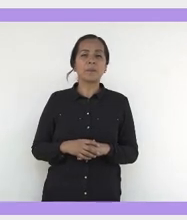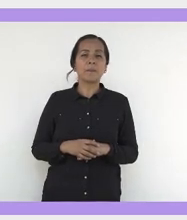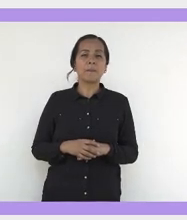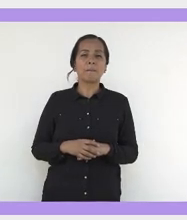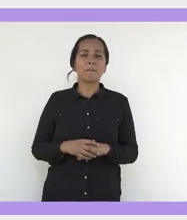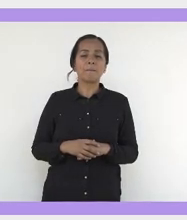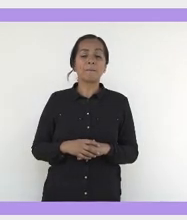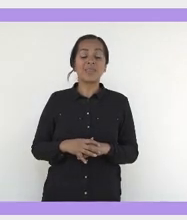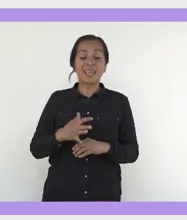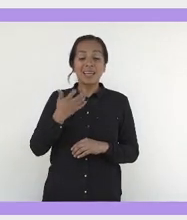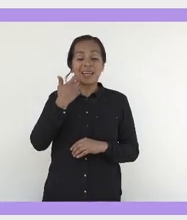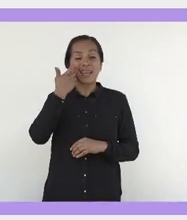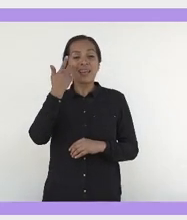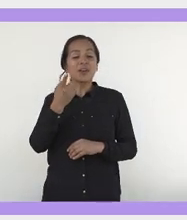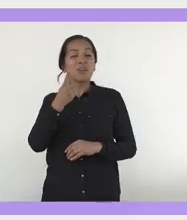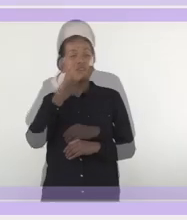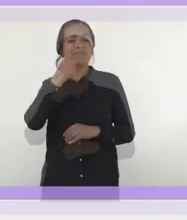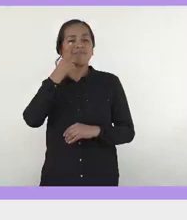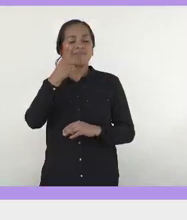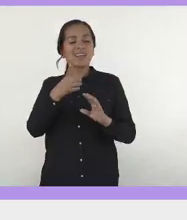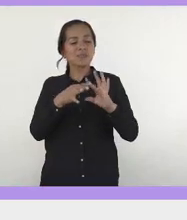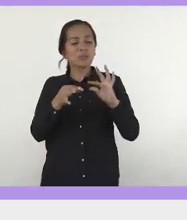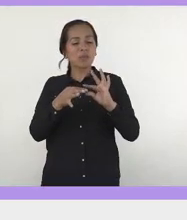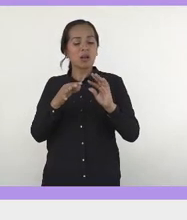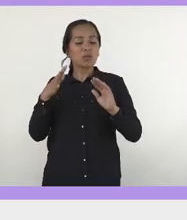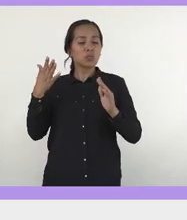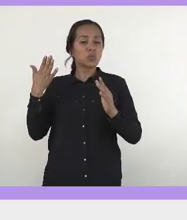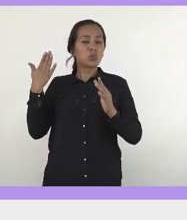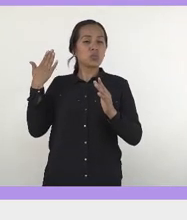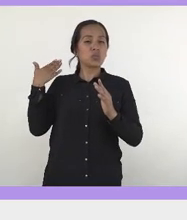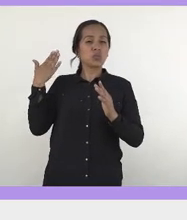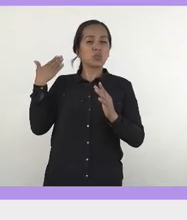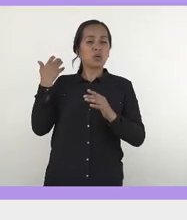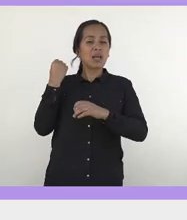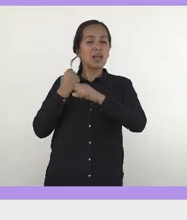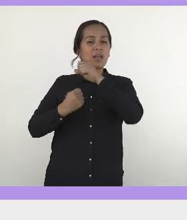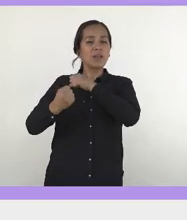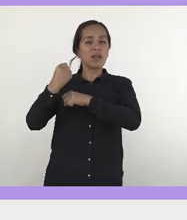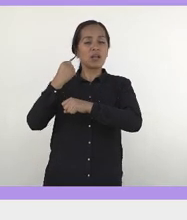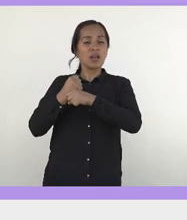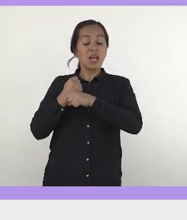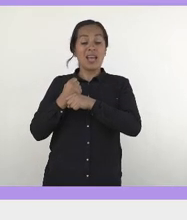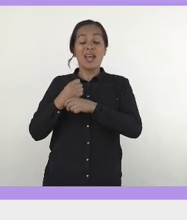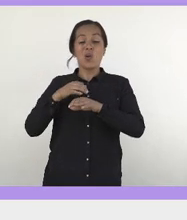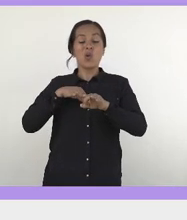Les quiero contar que hace un par de años, en un trabajo en el que estaba,